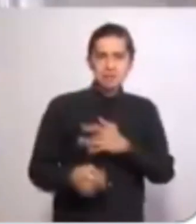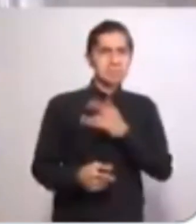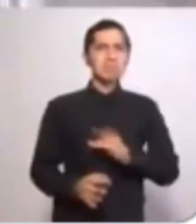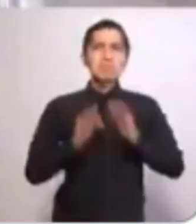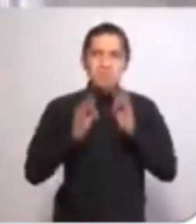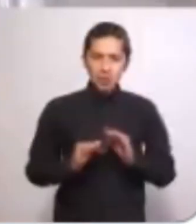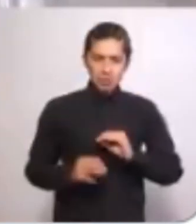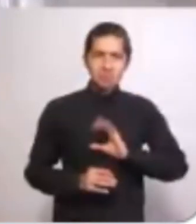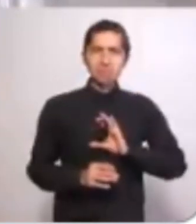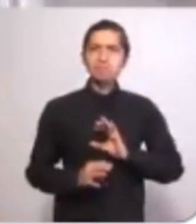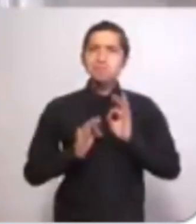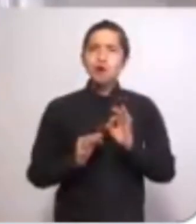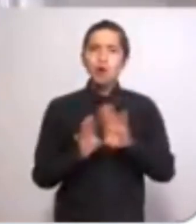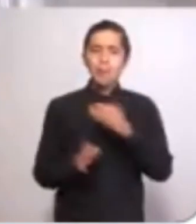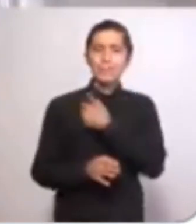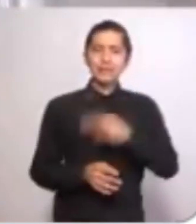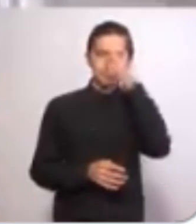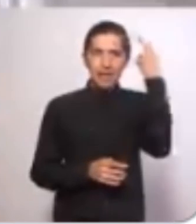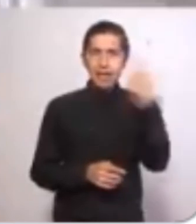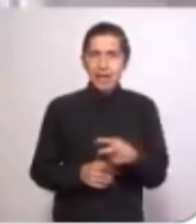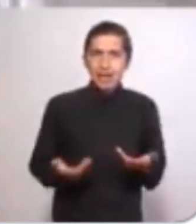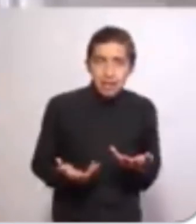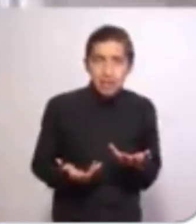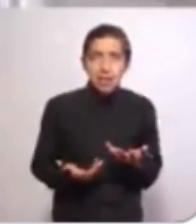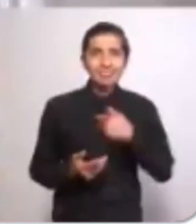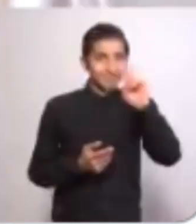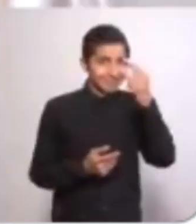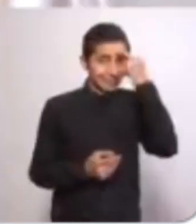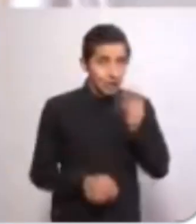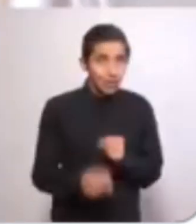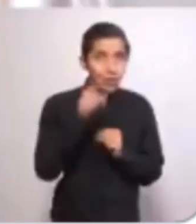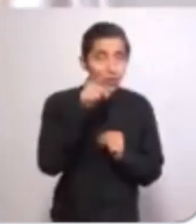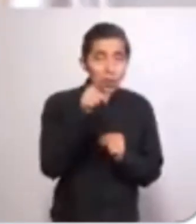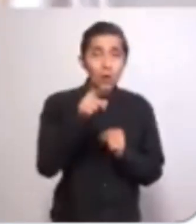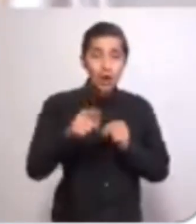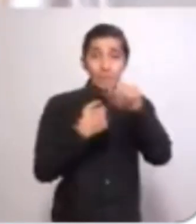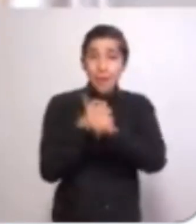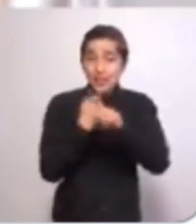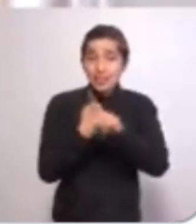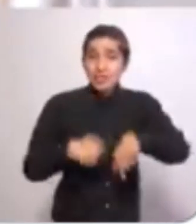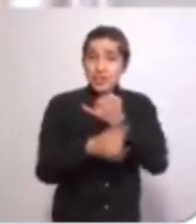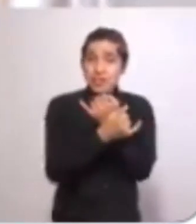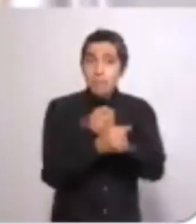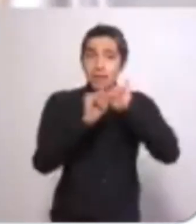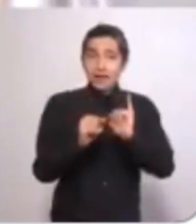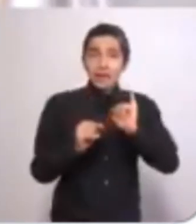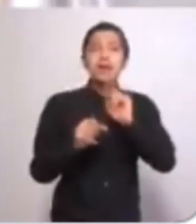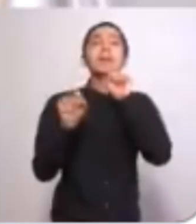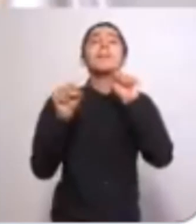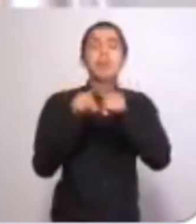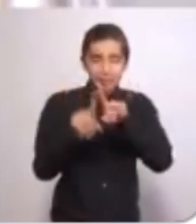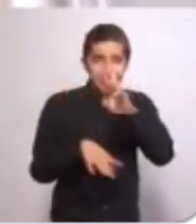Actúe con dignidad, actúe como presidente de México. Le recuerdo que a la soberanía